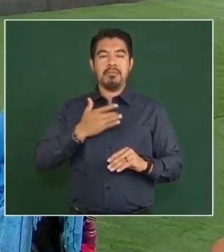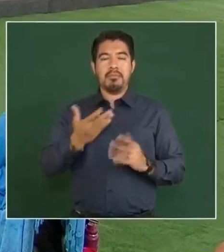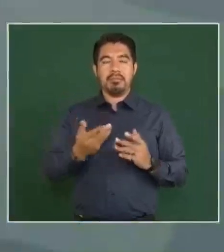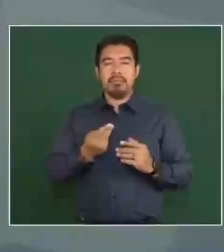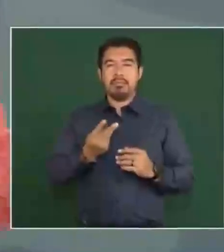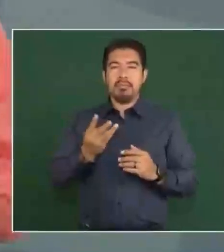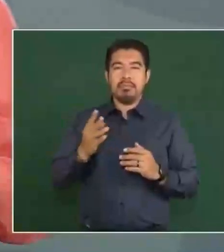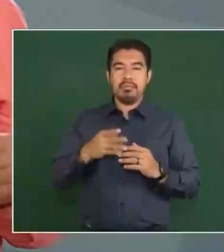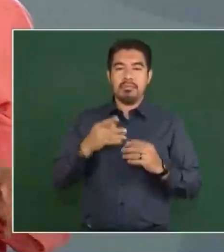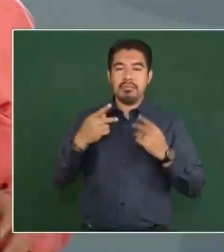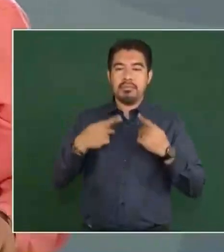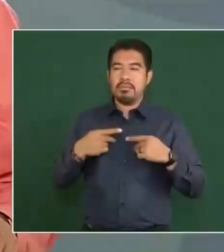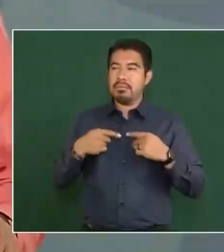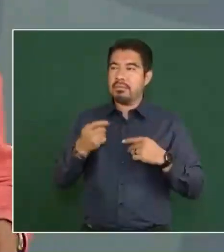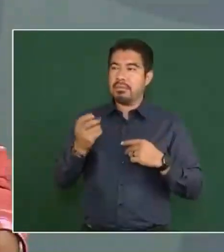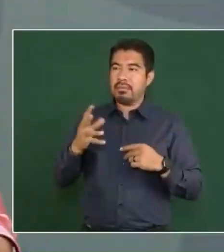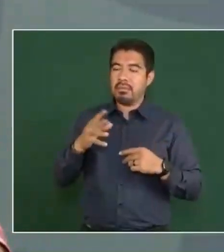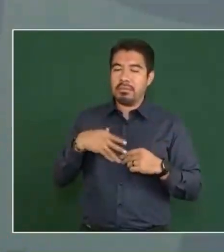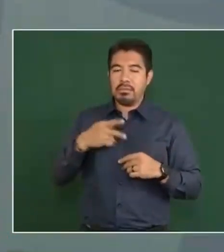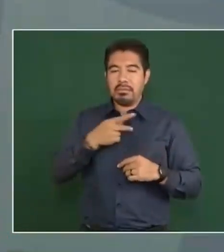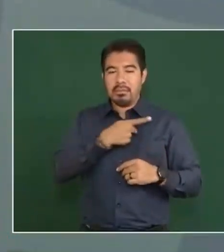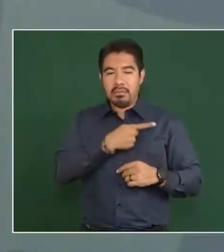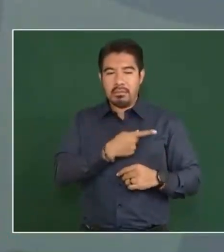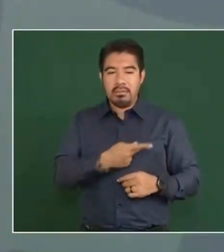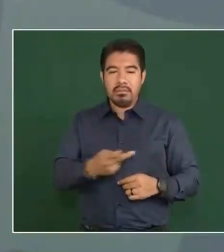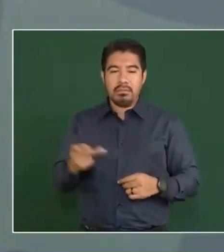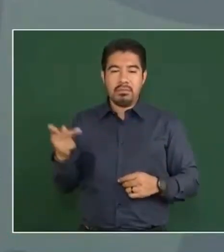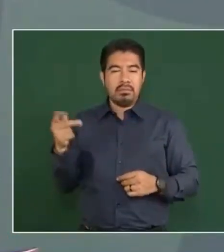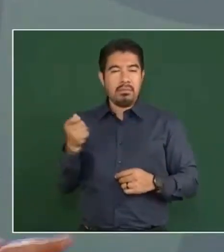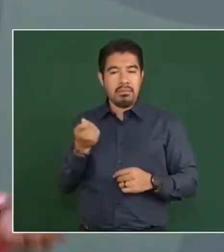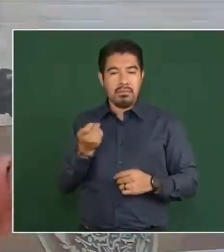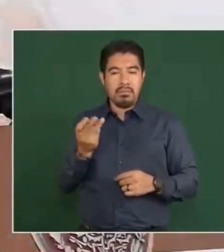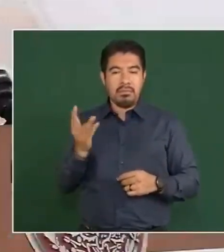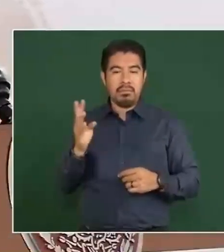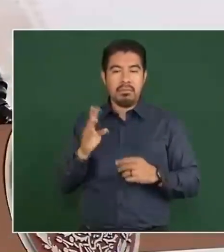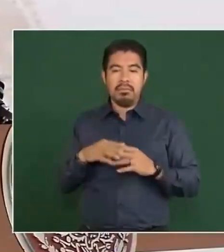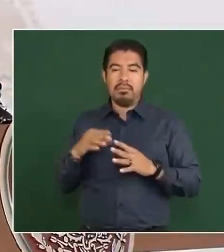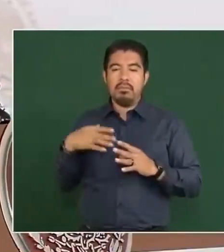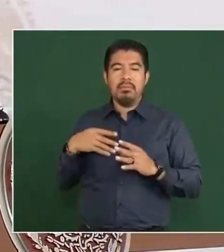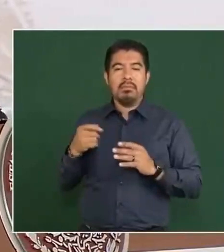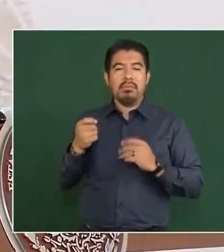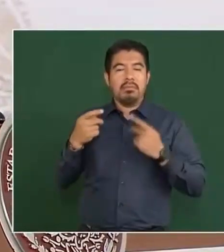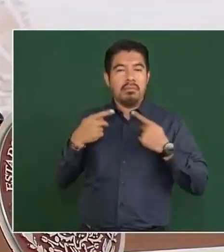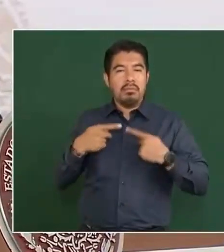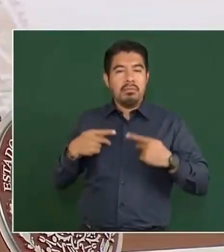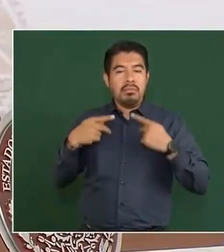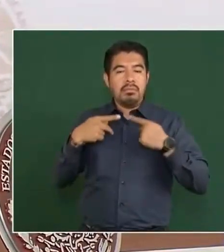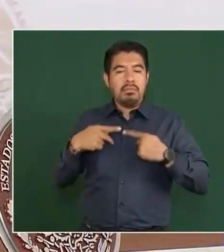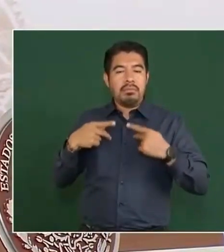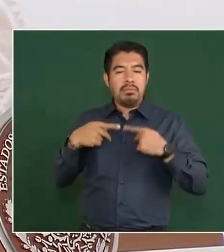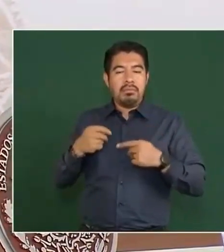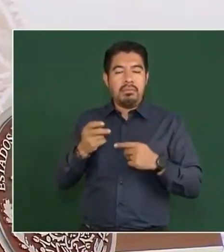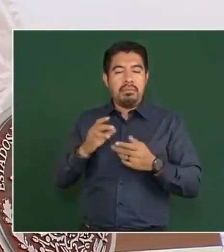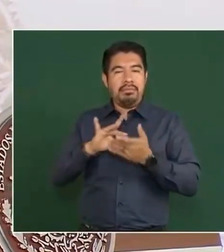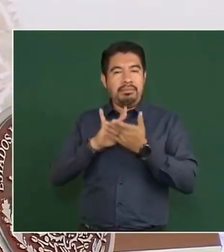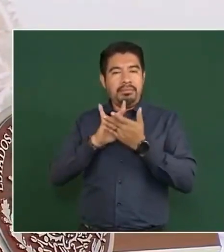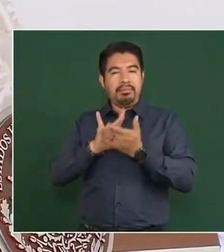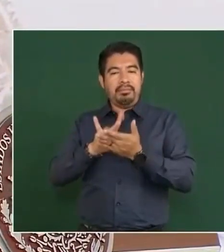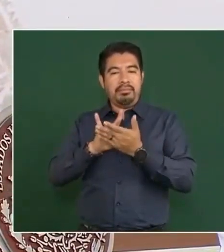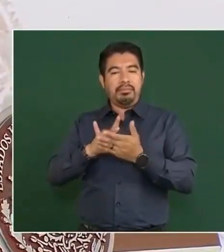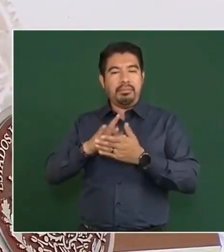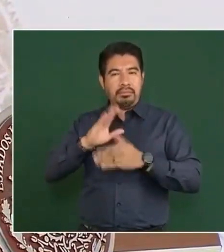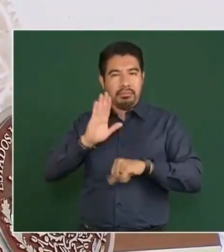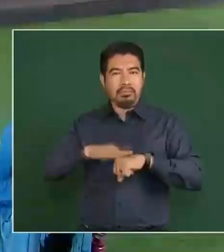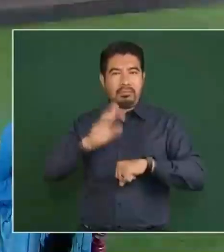la gente pobre era la gente que más nos apoyaba.